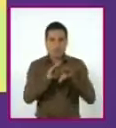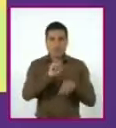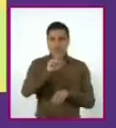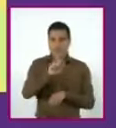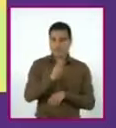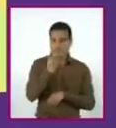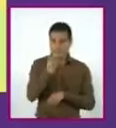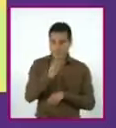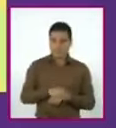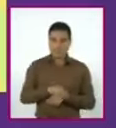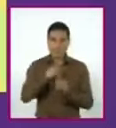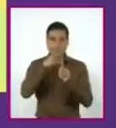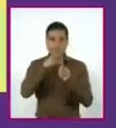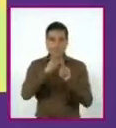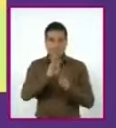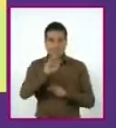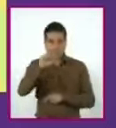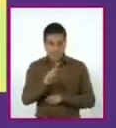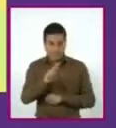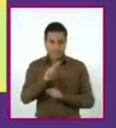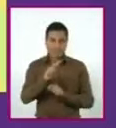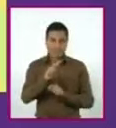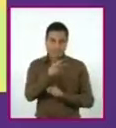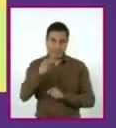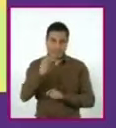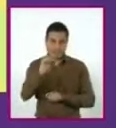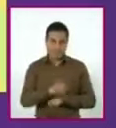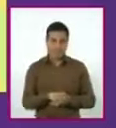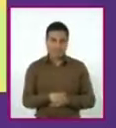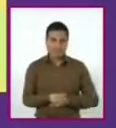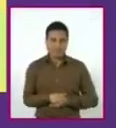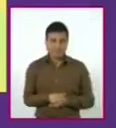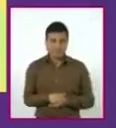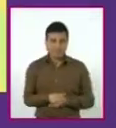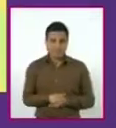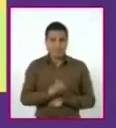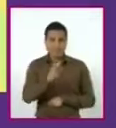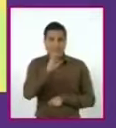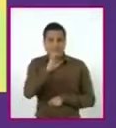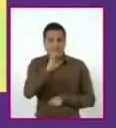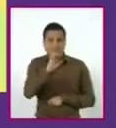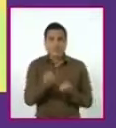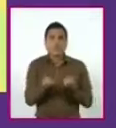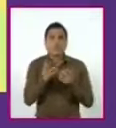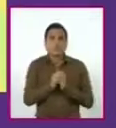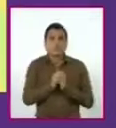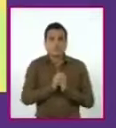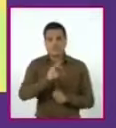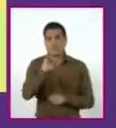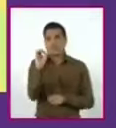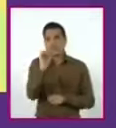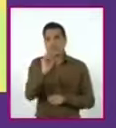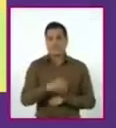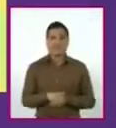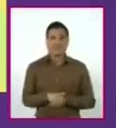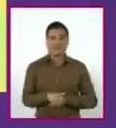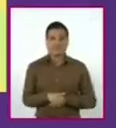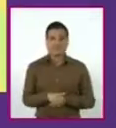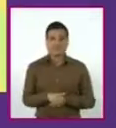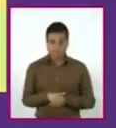cuadrada más bx igual a 0, donde c es igual a 0. Y